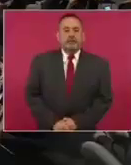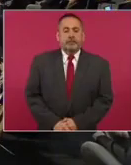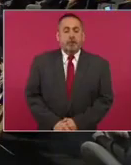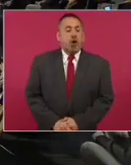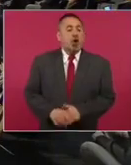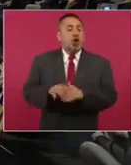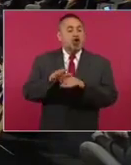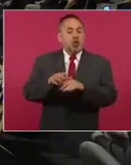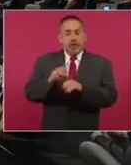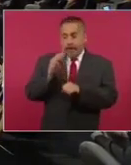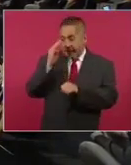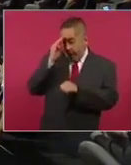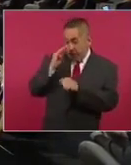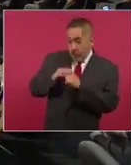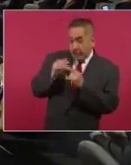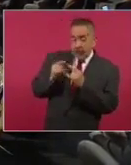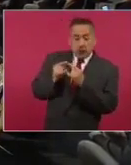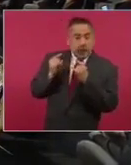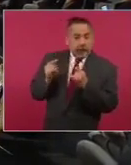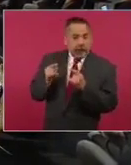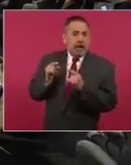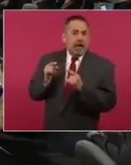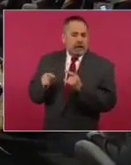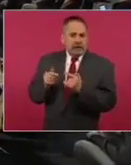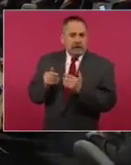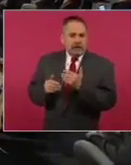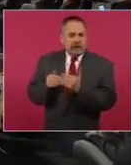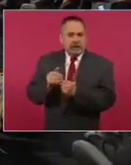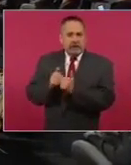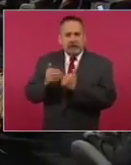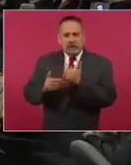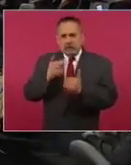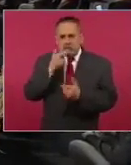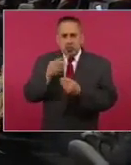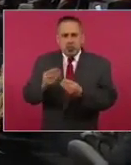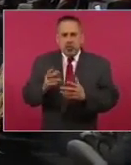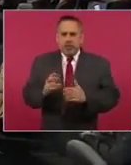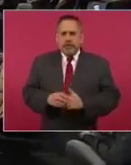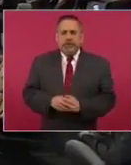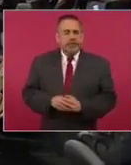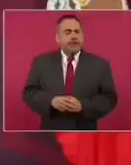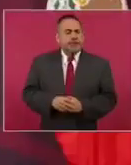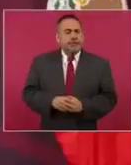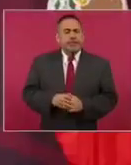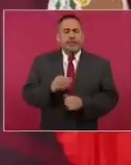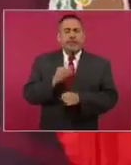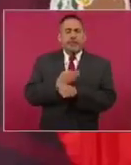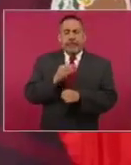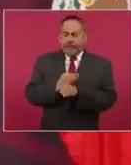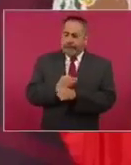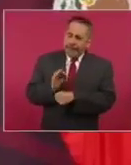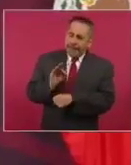histórica se ha avanzado muchísimo y se está fortaleciendo